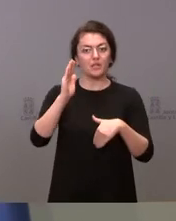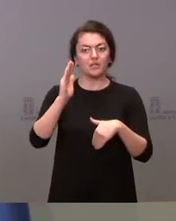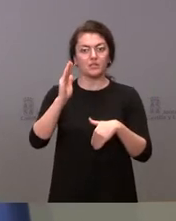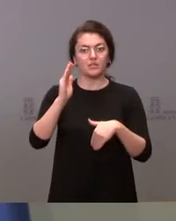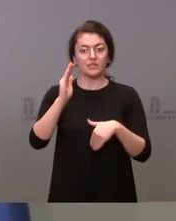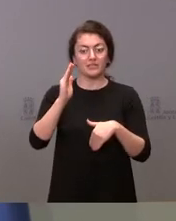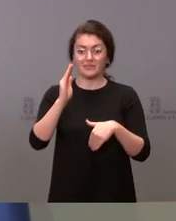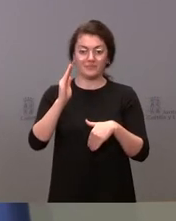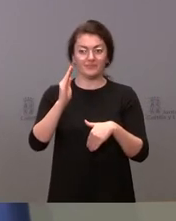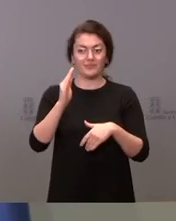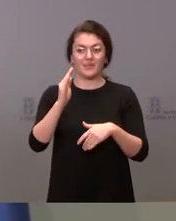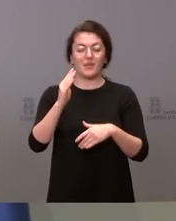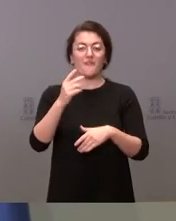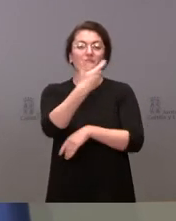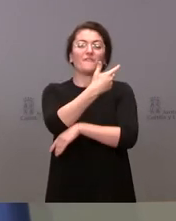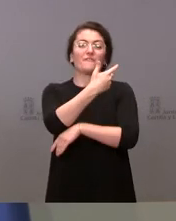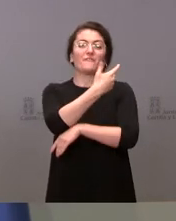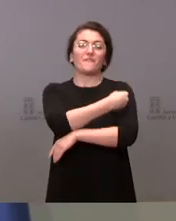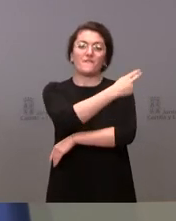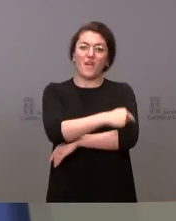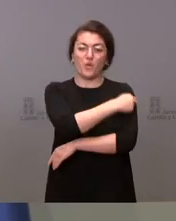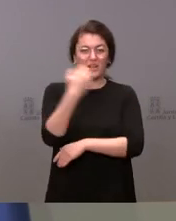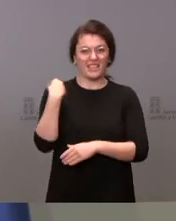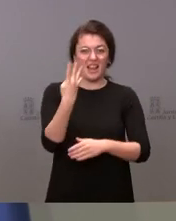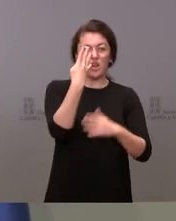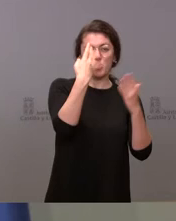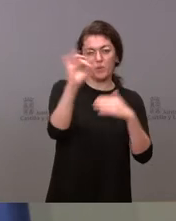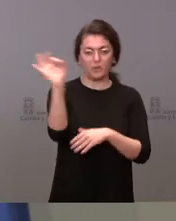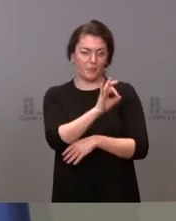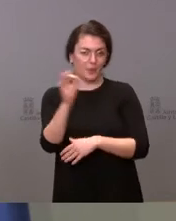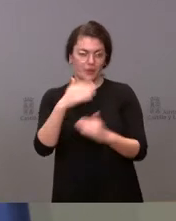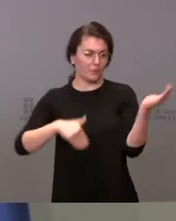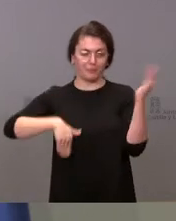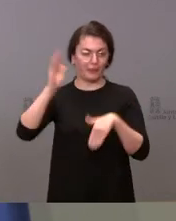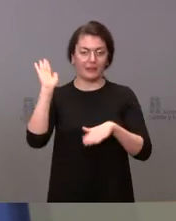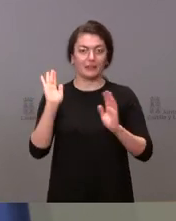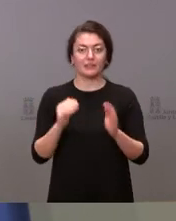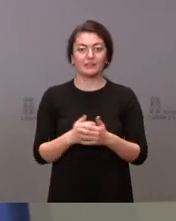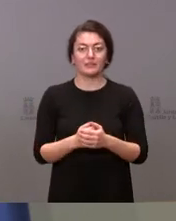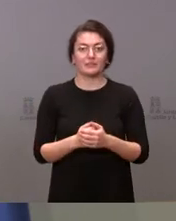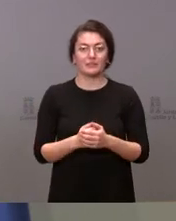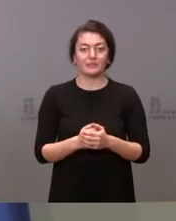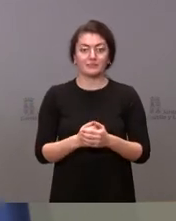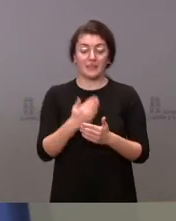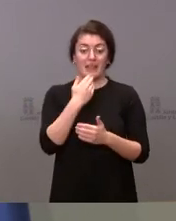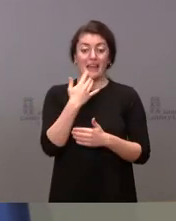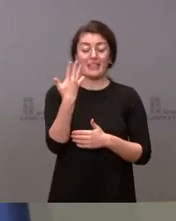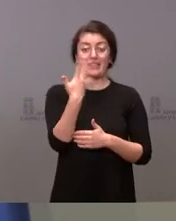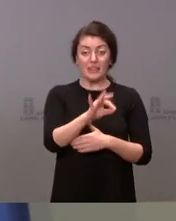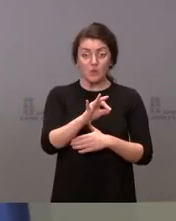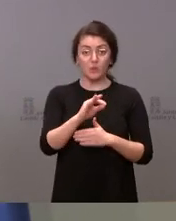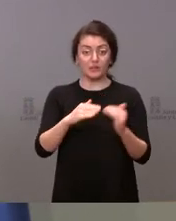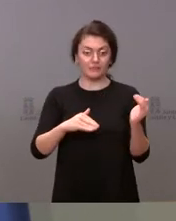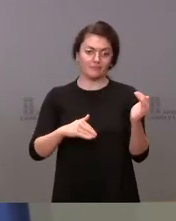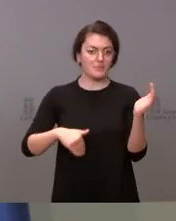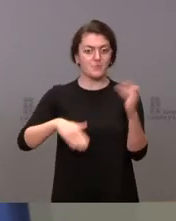encima del 90%, del 92, 93%. Tenemos porcentajes de vacunación por encima de los 50 años del